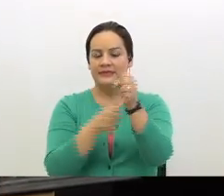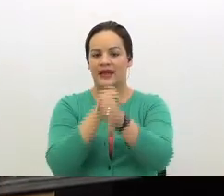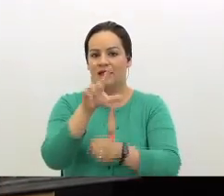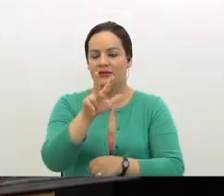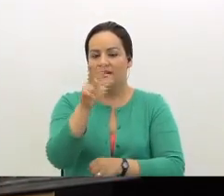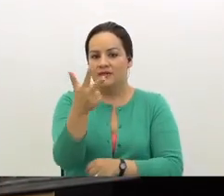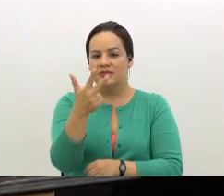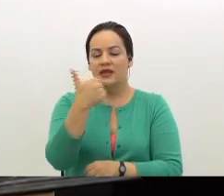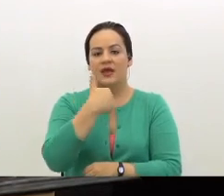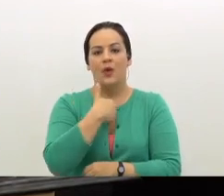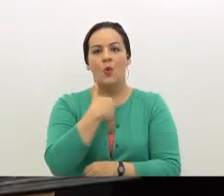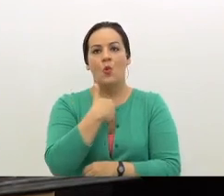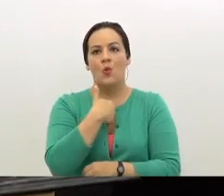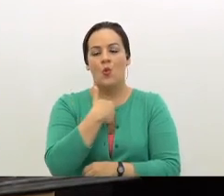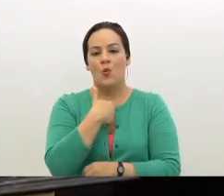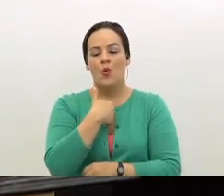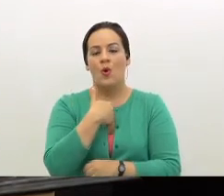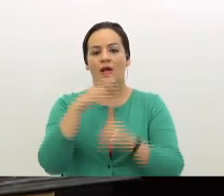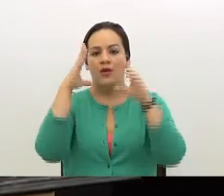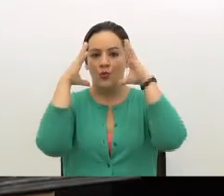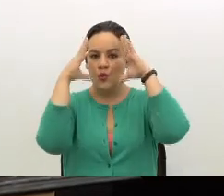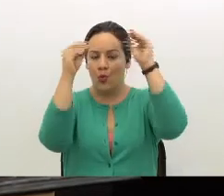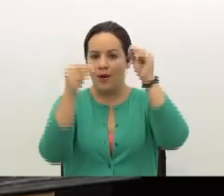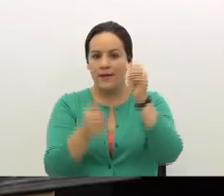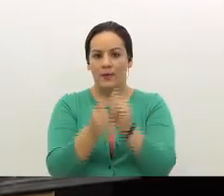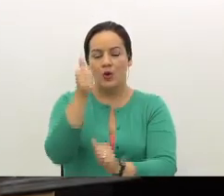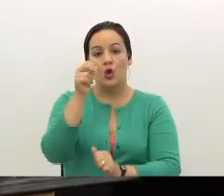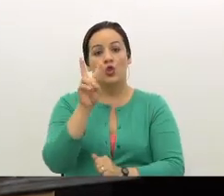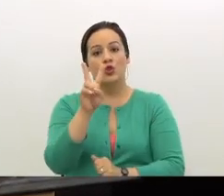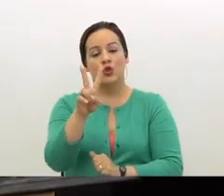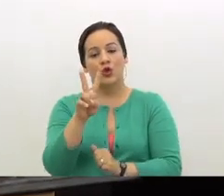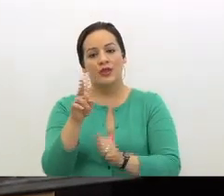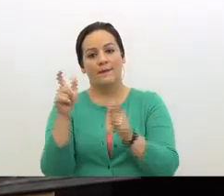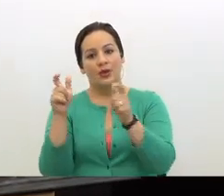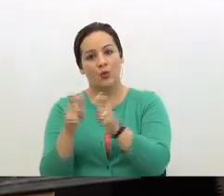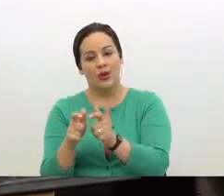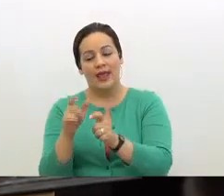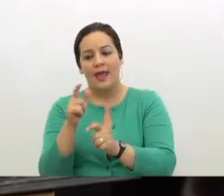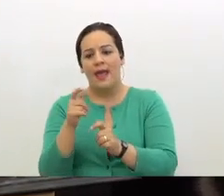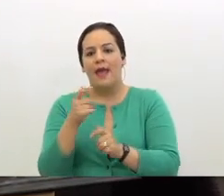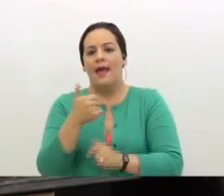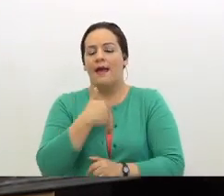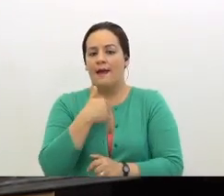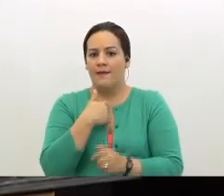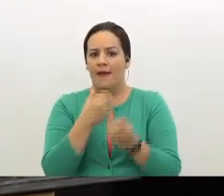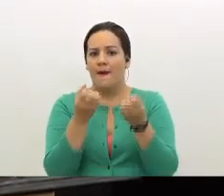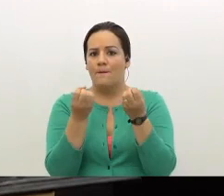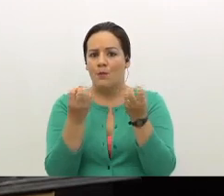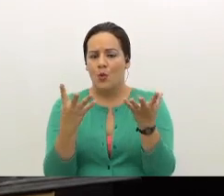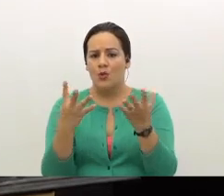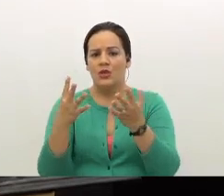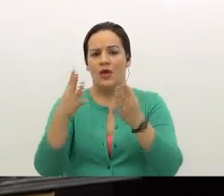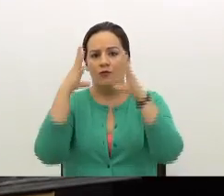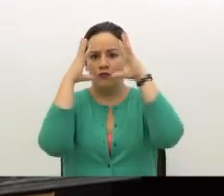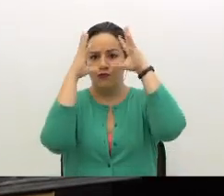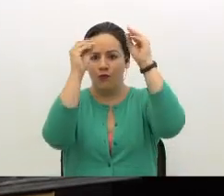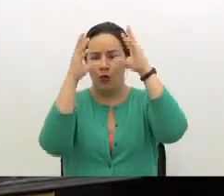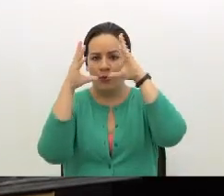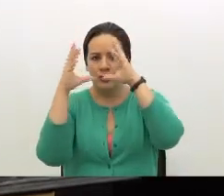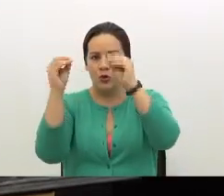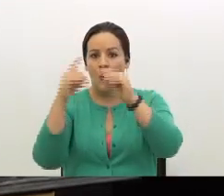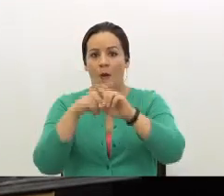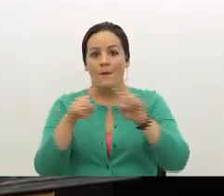hubo informe de mayoría y dos de minoría, o sea, había mucha información, pero los tres